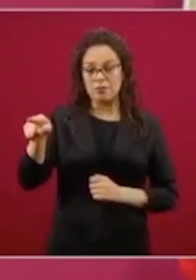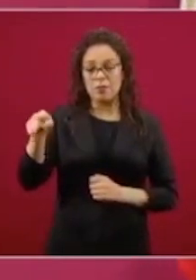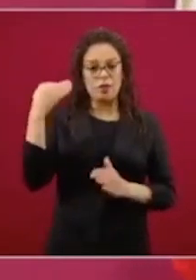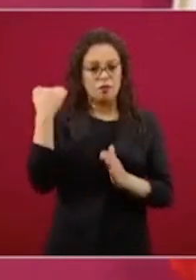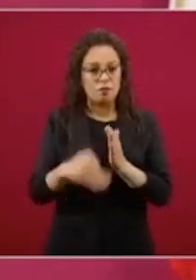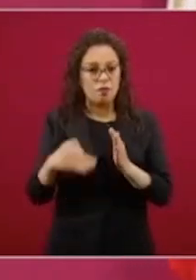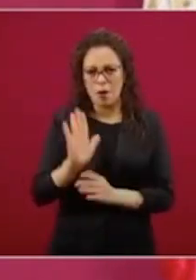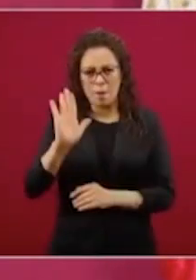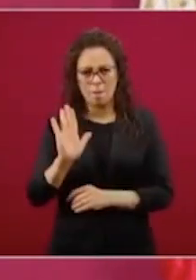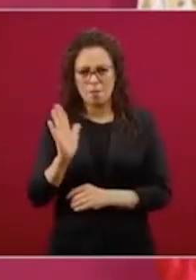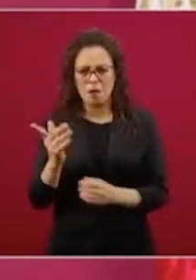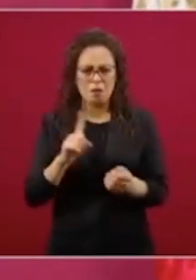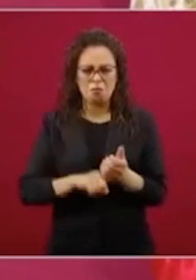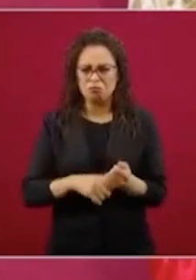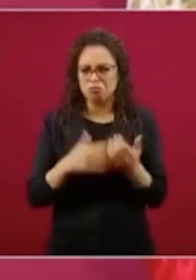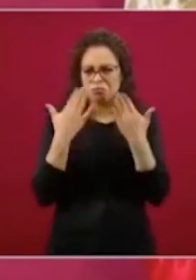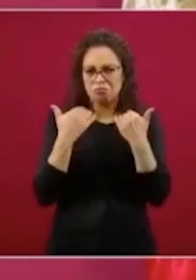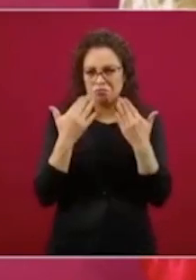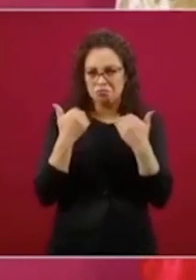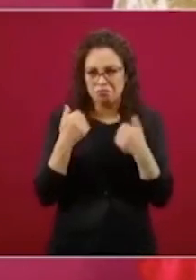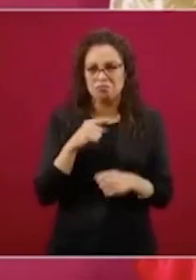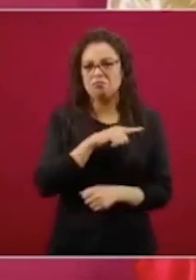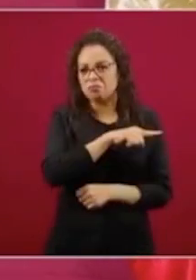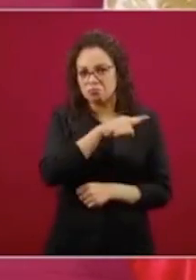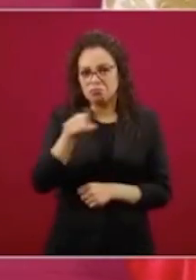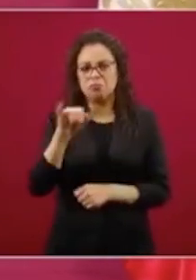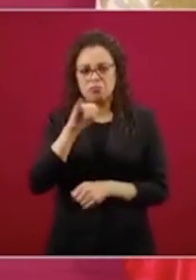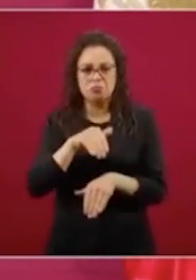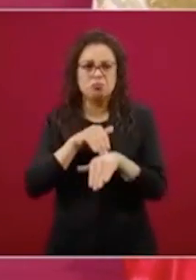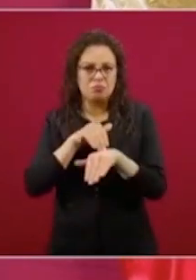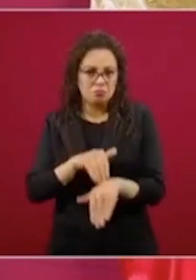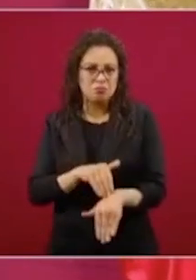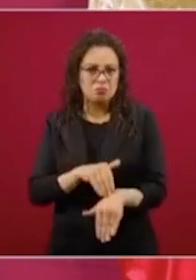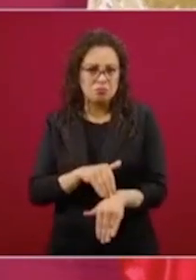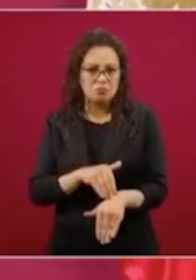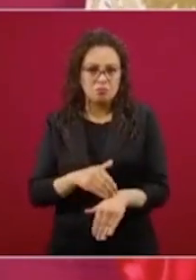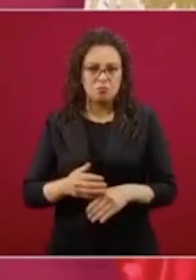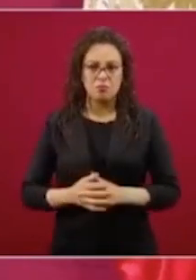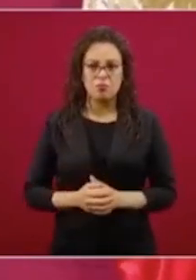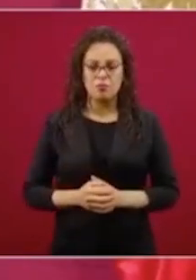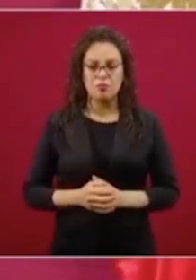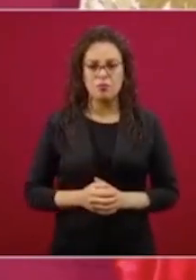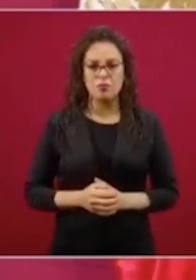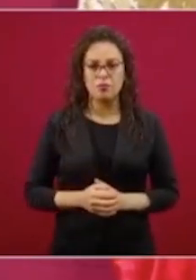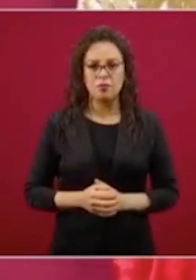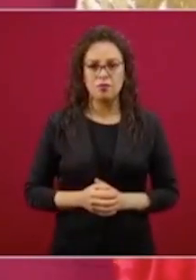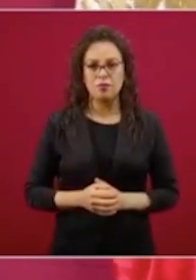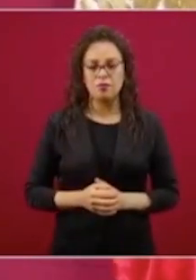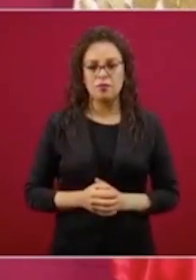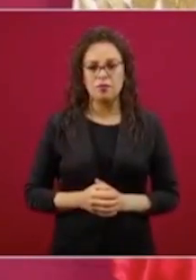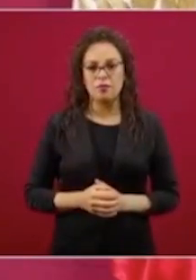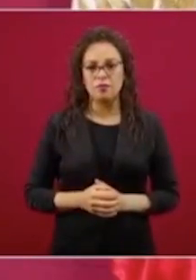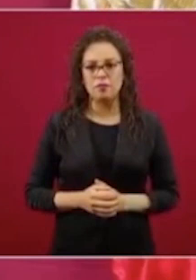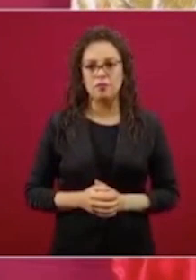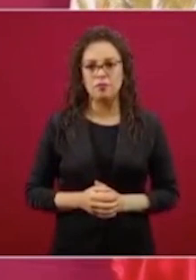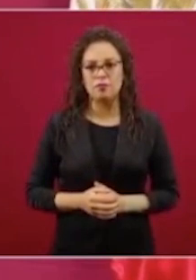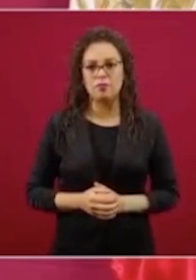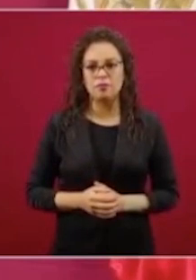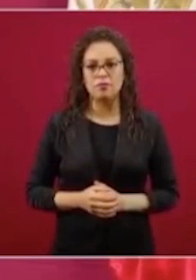conscientemente y evitando salir de sus casas.